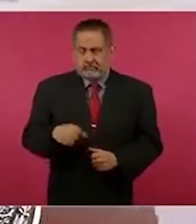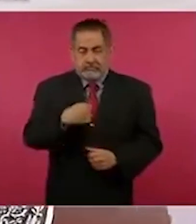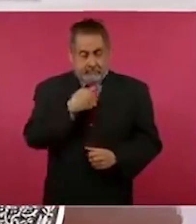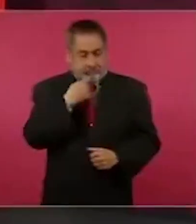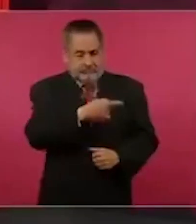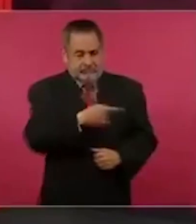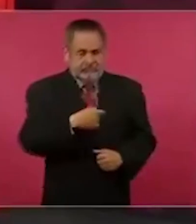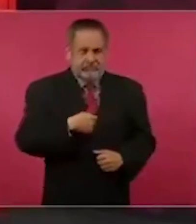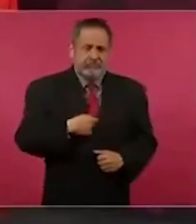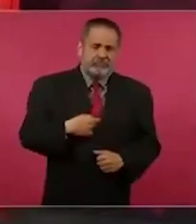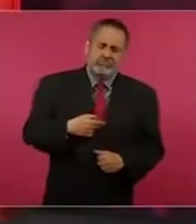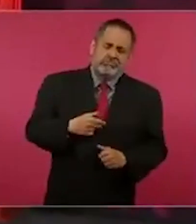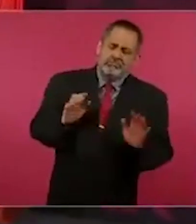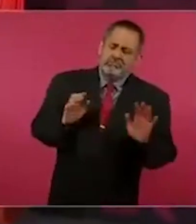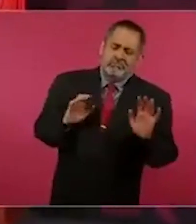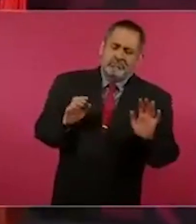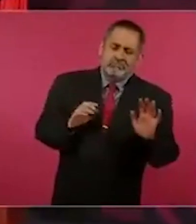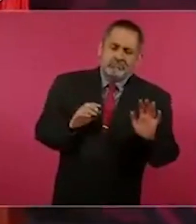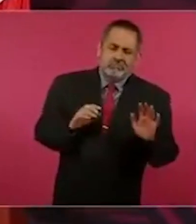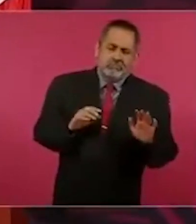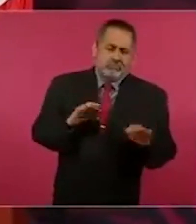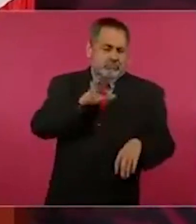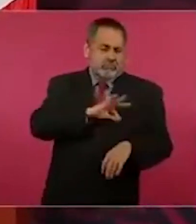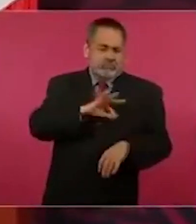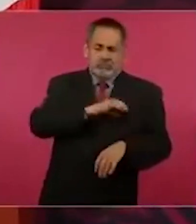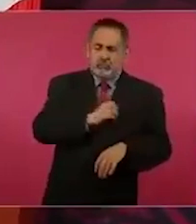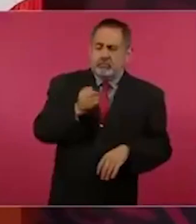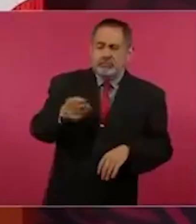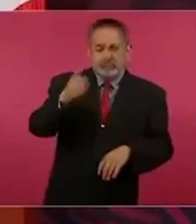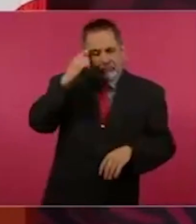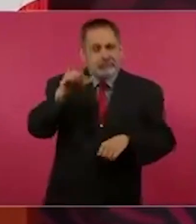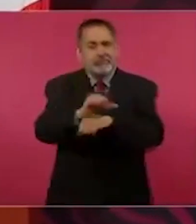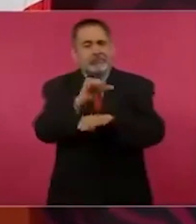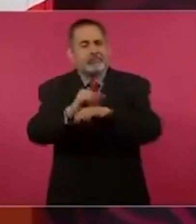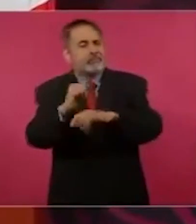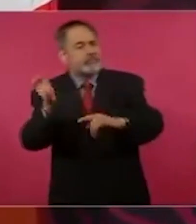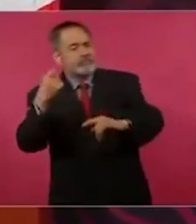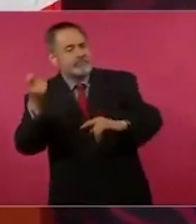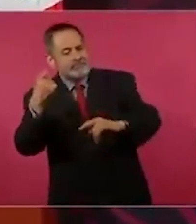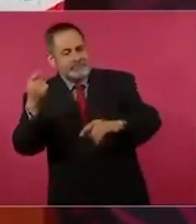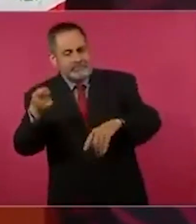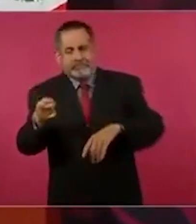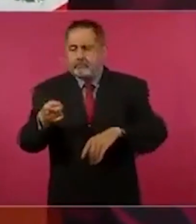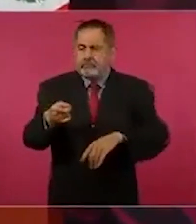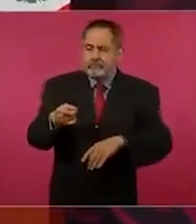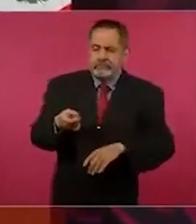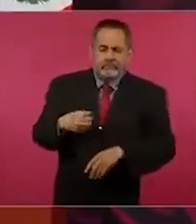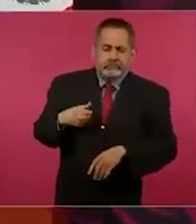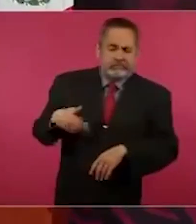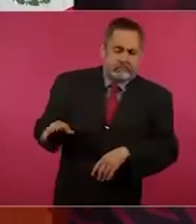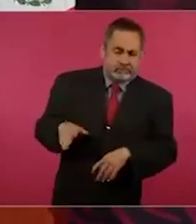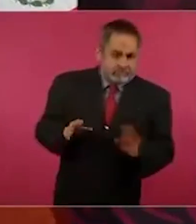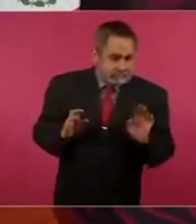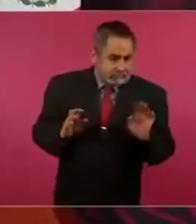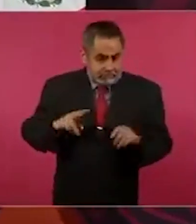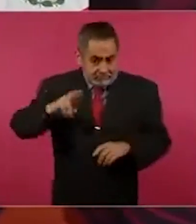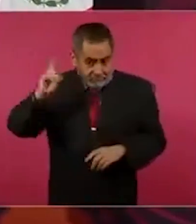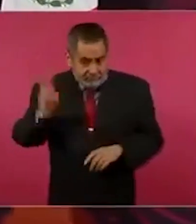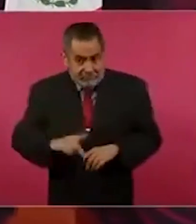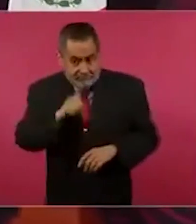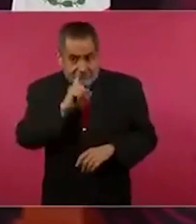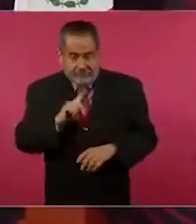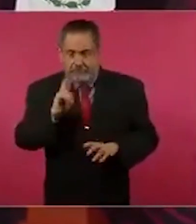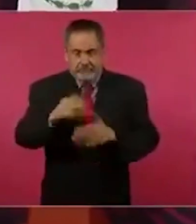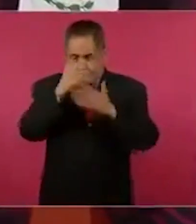a darle nada al viene-viene, quién sabe si es real. Además,